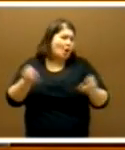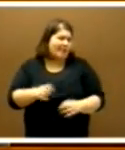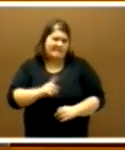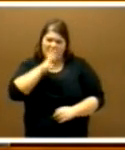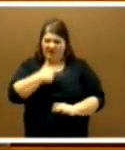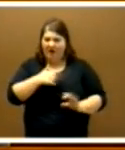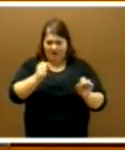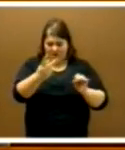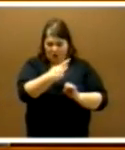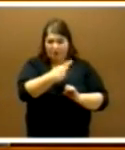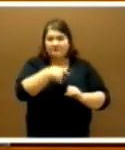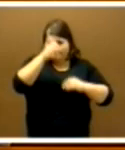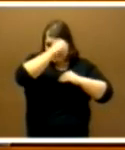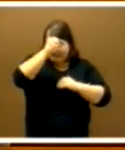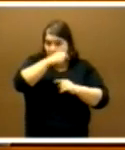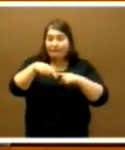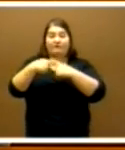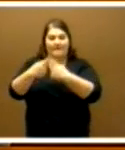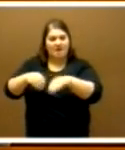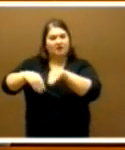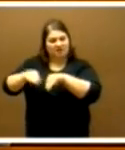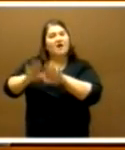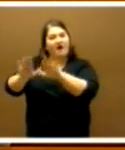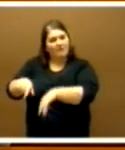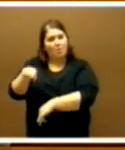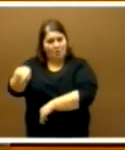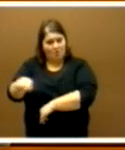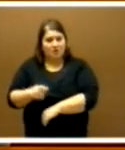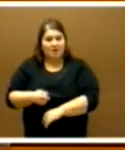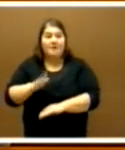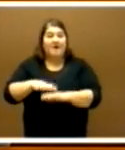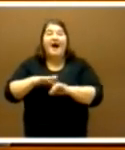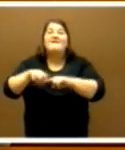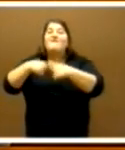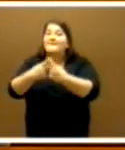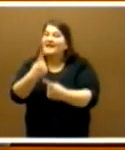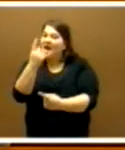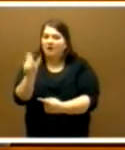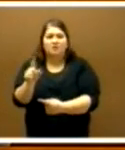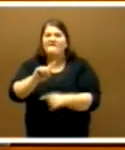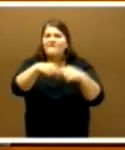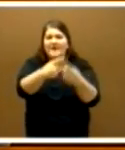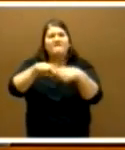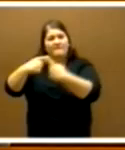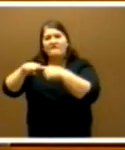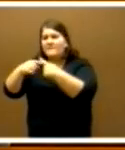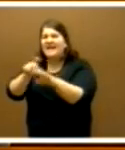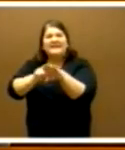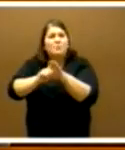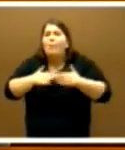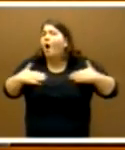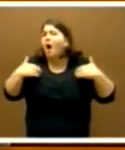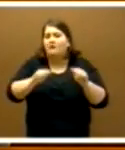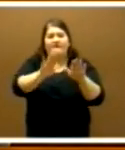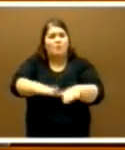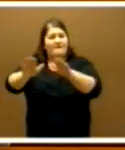esta es una estrategia para la familia. para la familia, no, para las familias, para todos los tipos de familia,